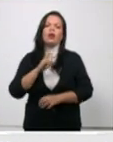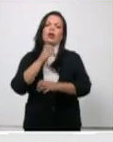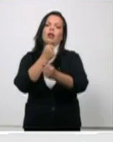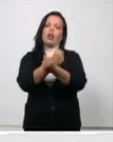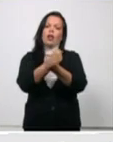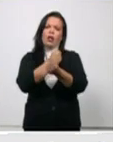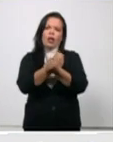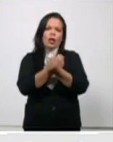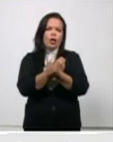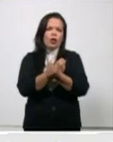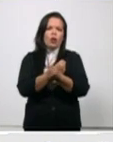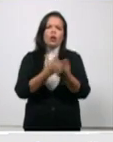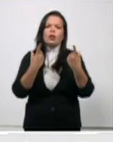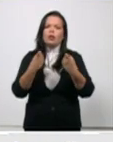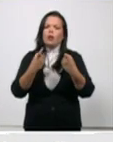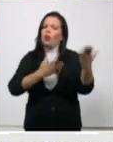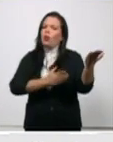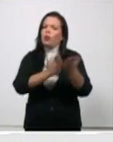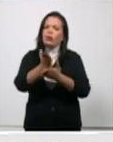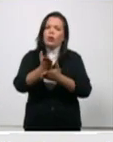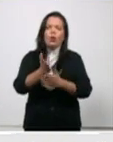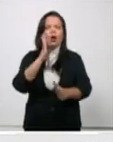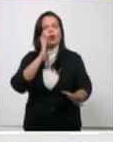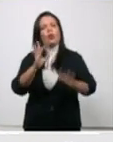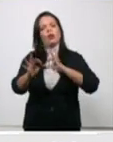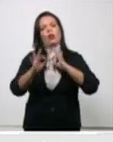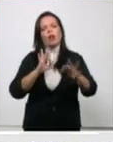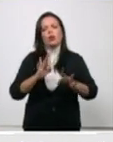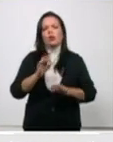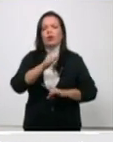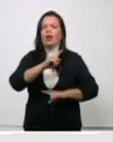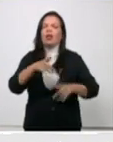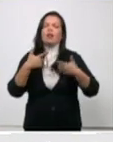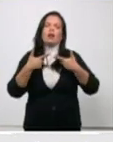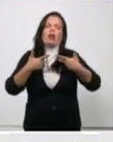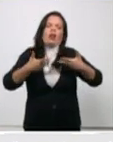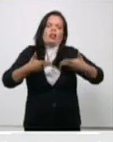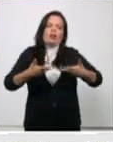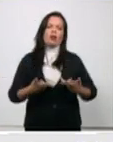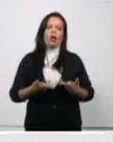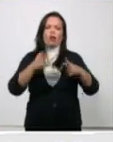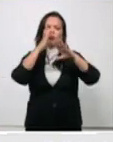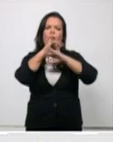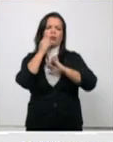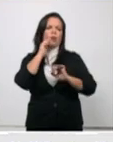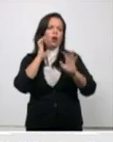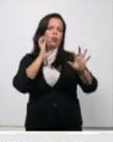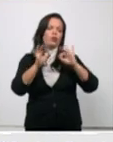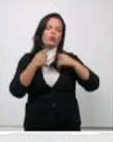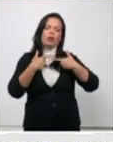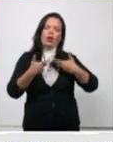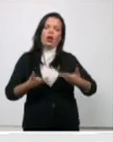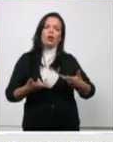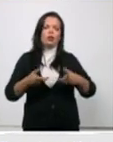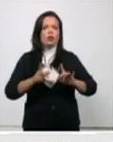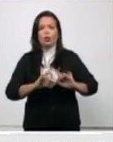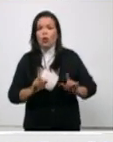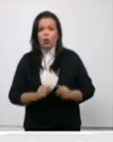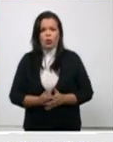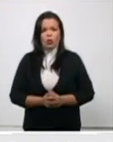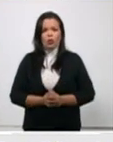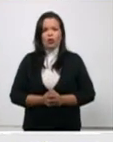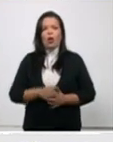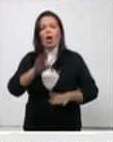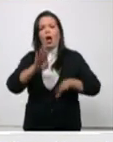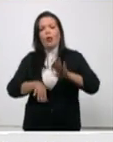cansarnos la población no puede decir bueno ya me tocó no no no no